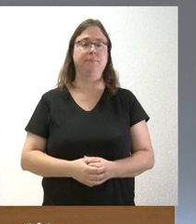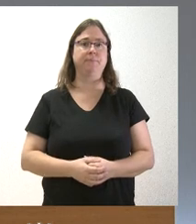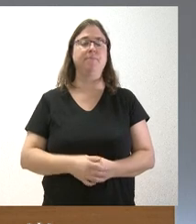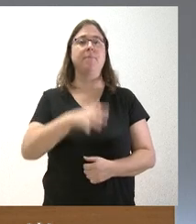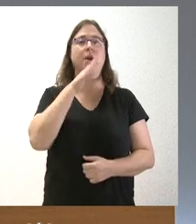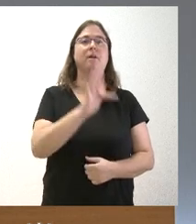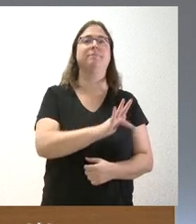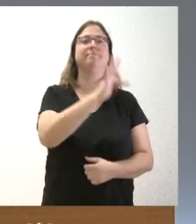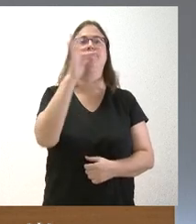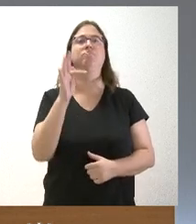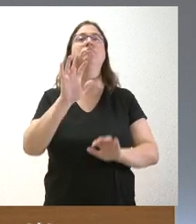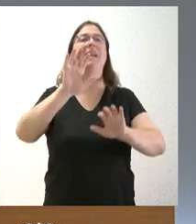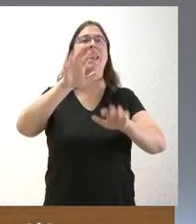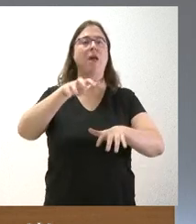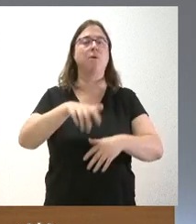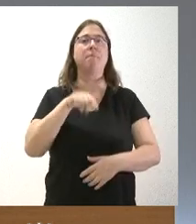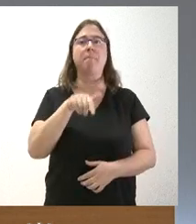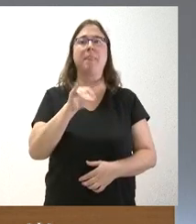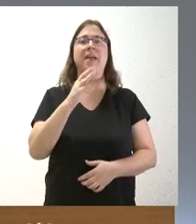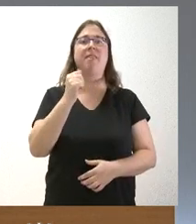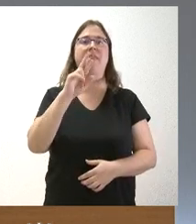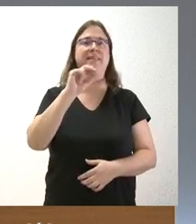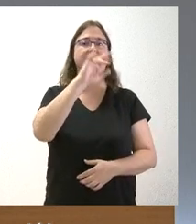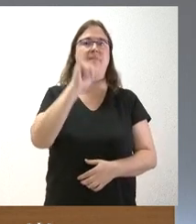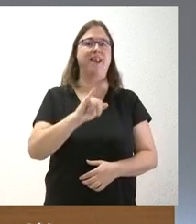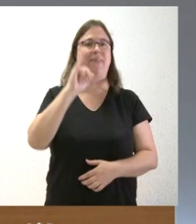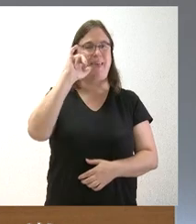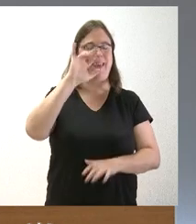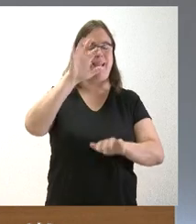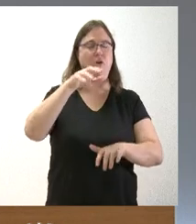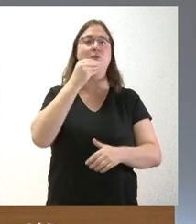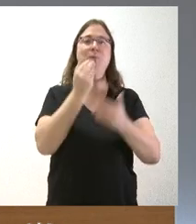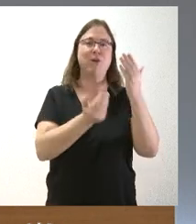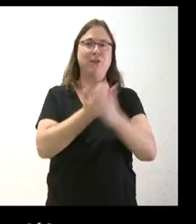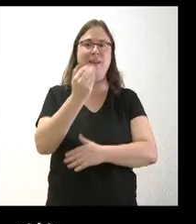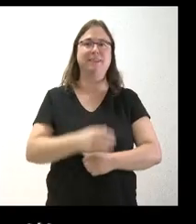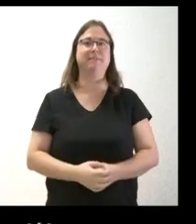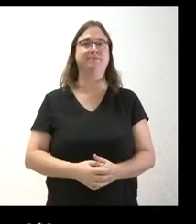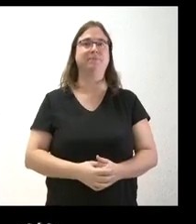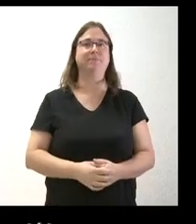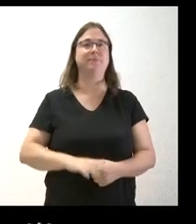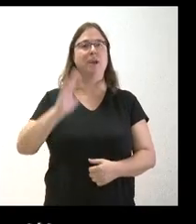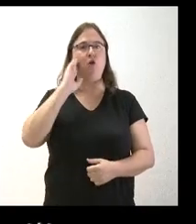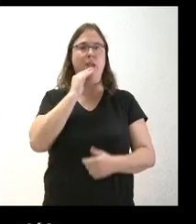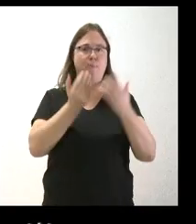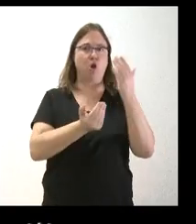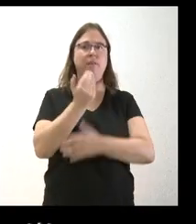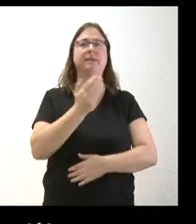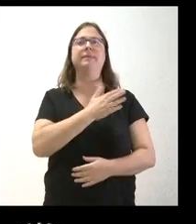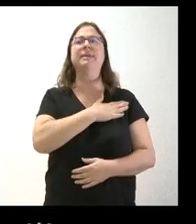Continuamos ahora en León. Allí tenemos a César Fernández de Ileón. César, buenos días. Hola, buenos días.